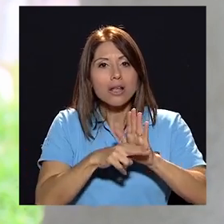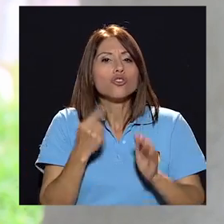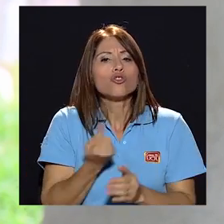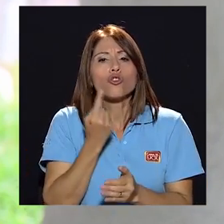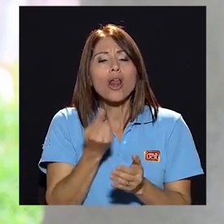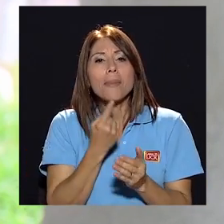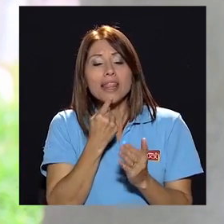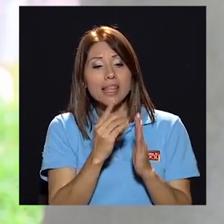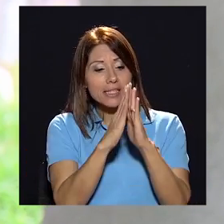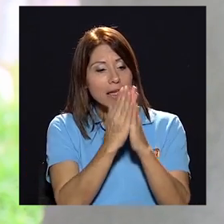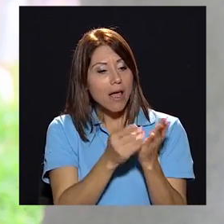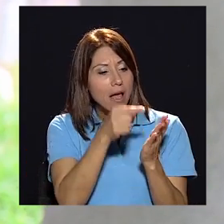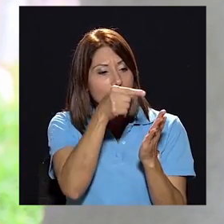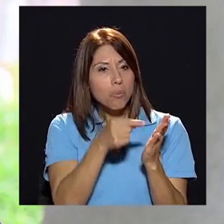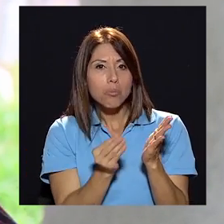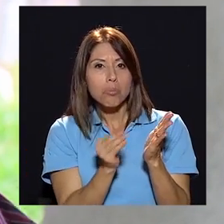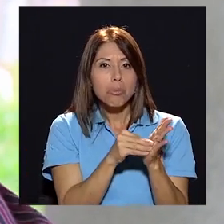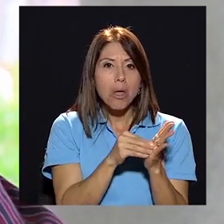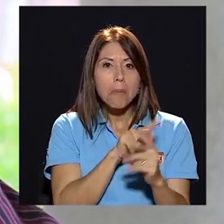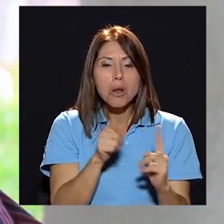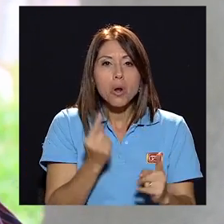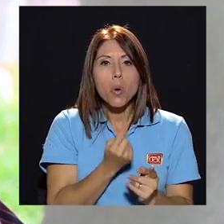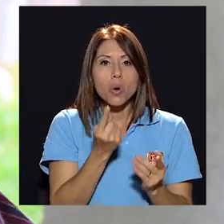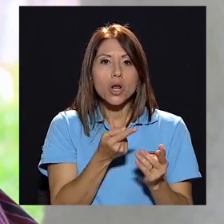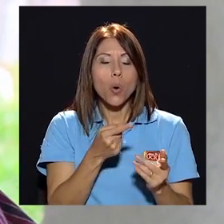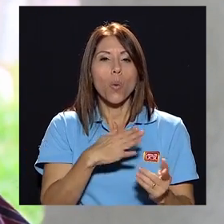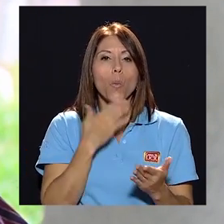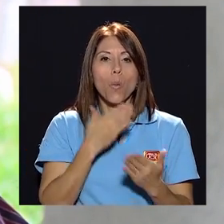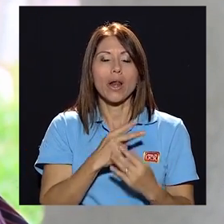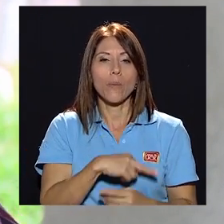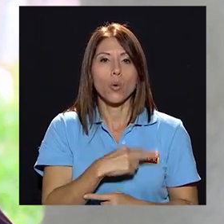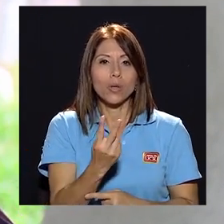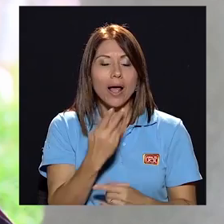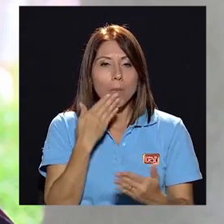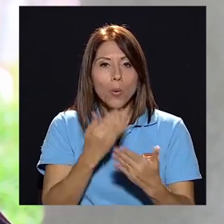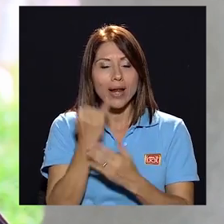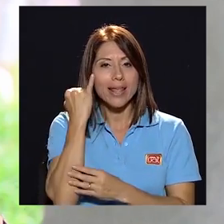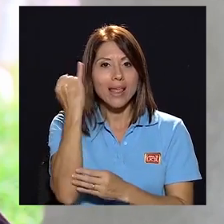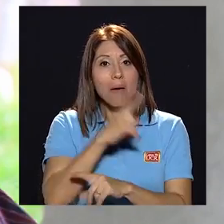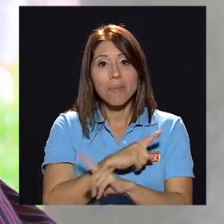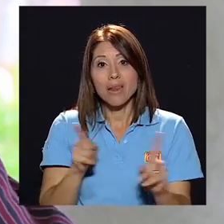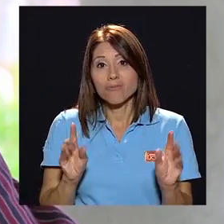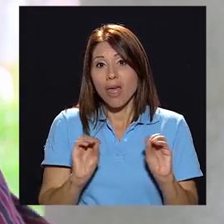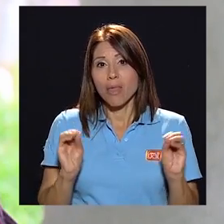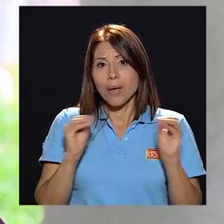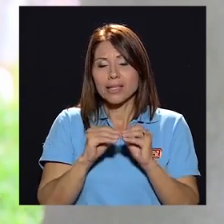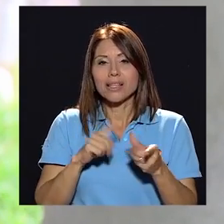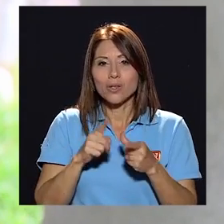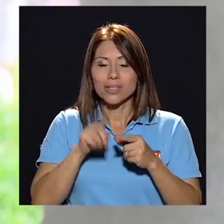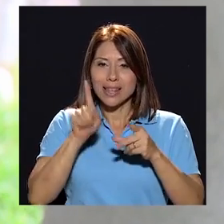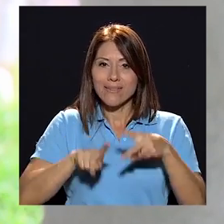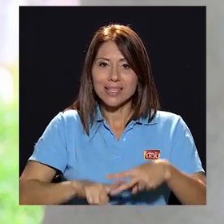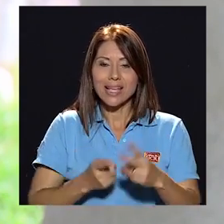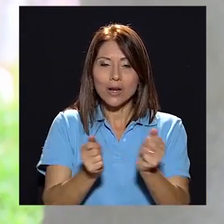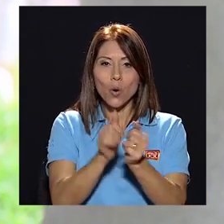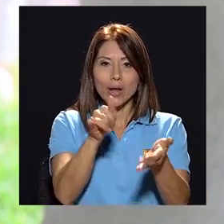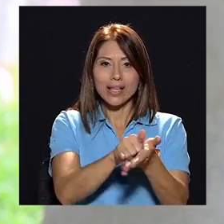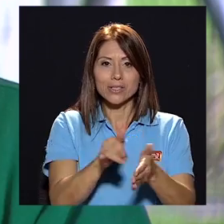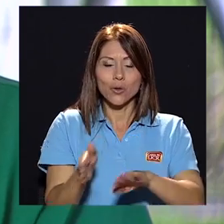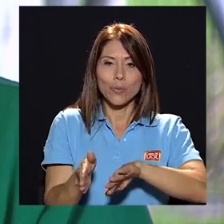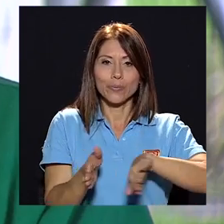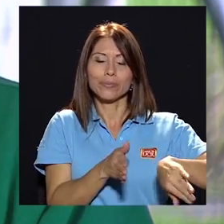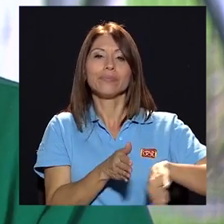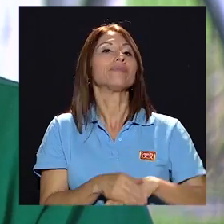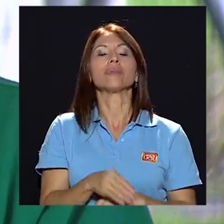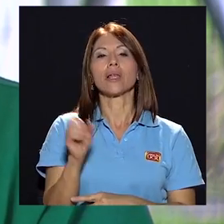Está mencionado nada más en la parte de la convención colectiva, pero es lo único que hay, una buena voluntad, una buena idea, pero nada más. Entonces hay que iniciar con eso.